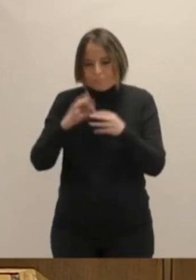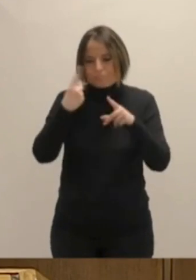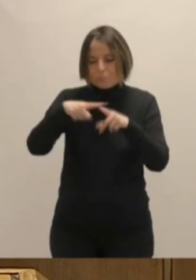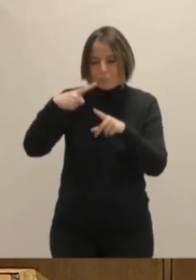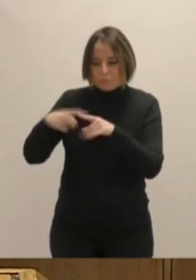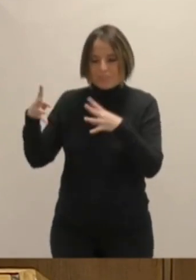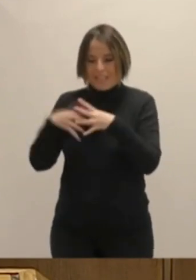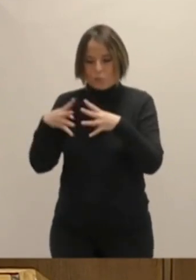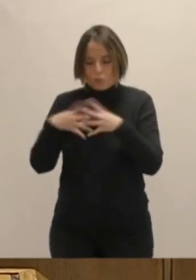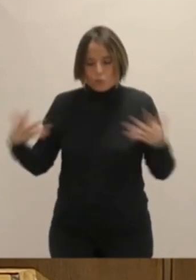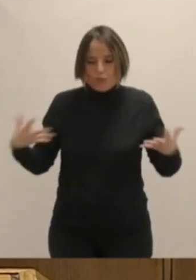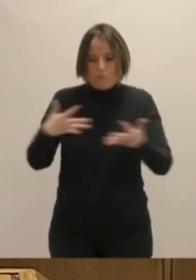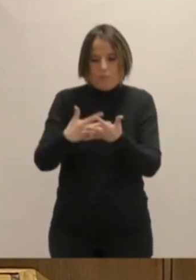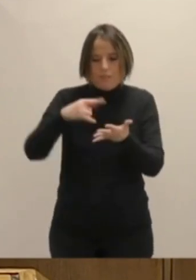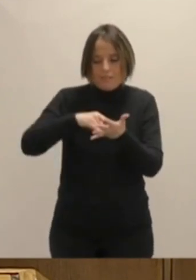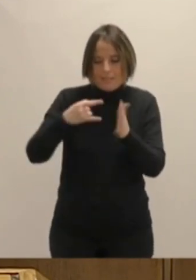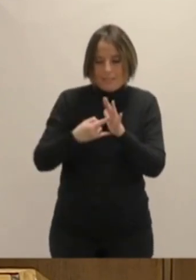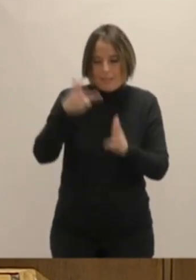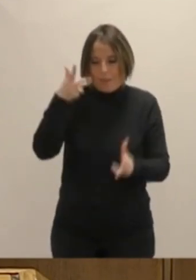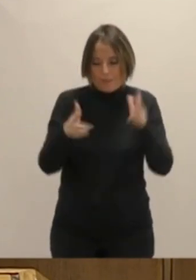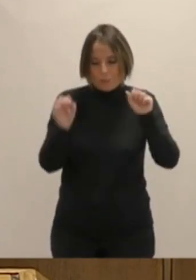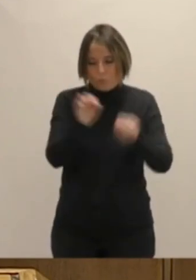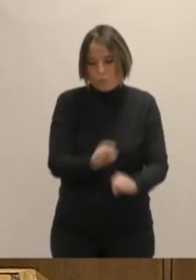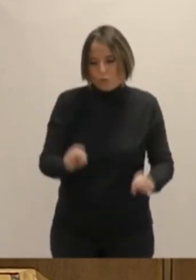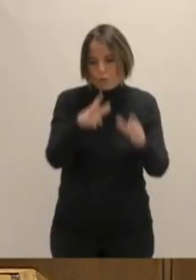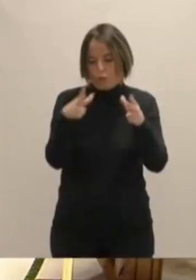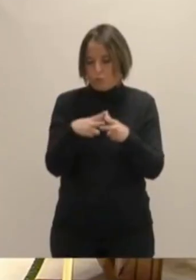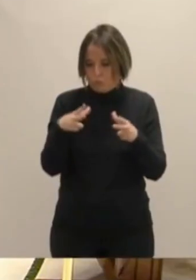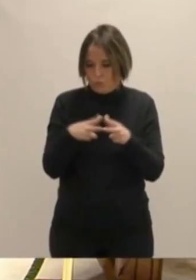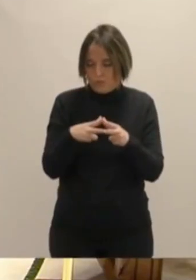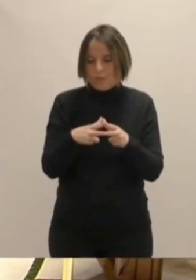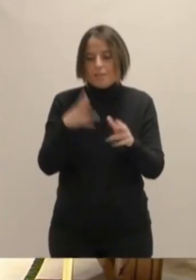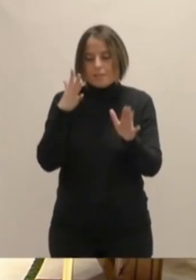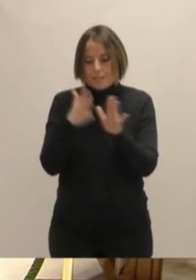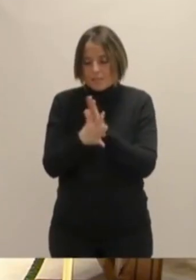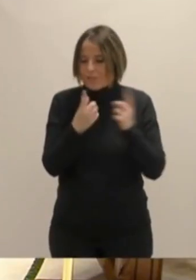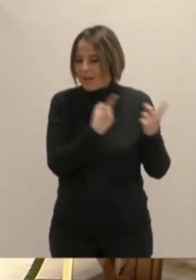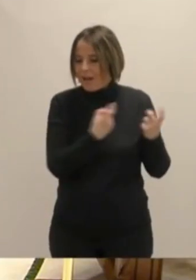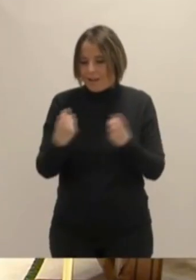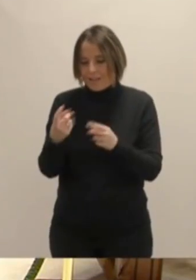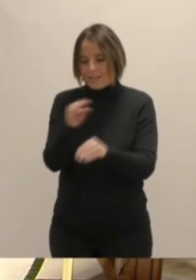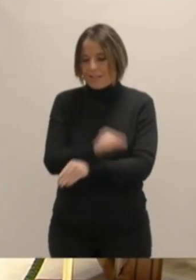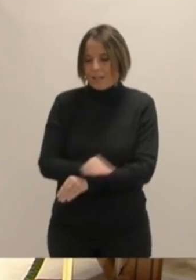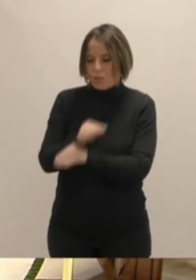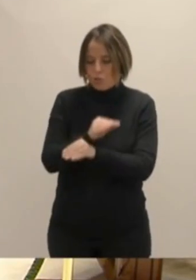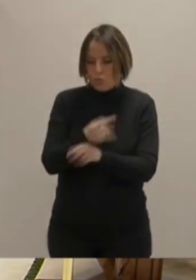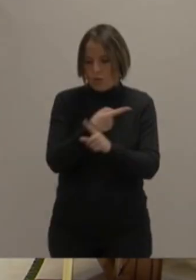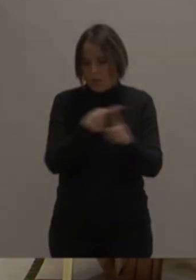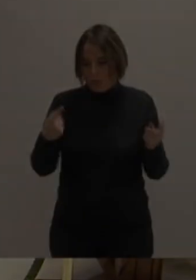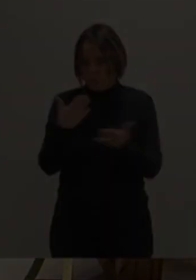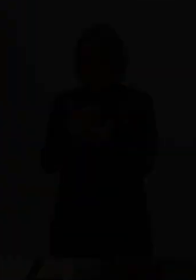estructuras del sistema vasco de protección social que responden a las necesidades de cuidados a lo largo del curso vital.